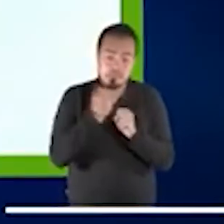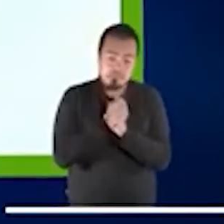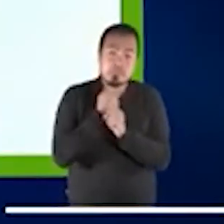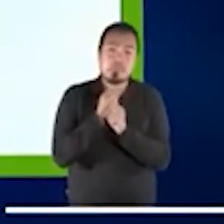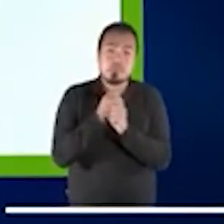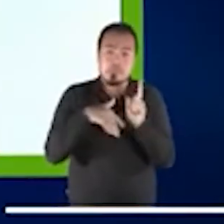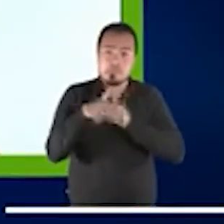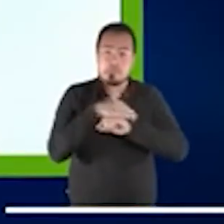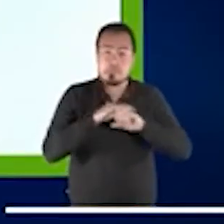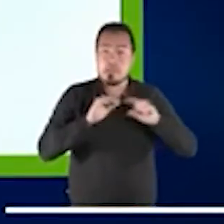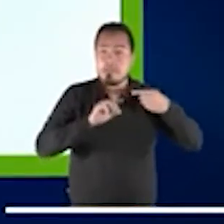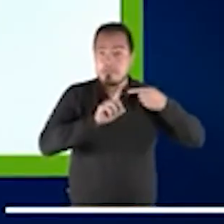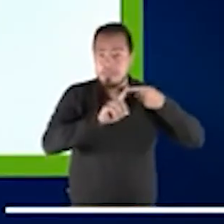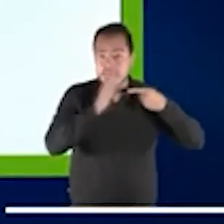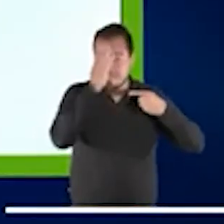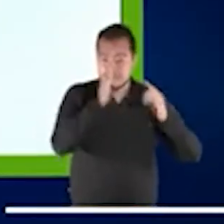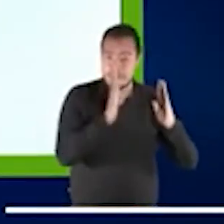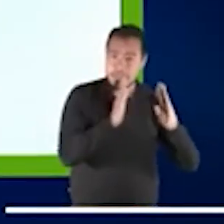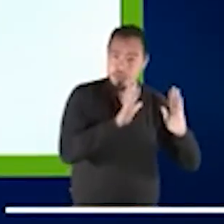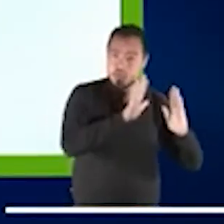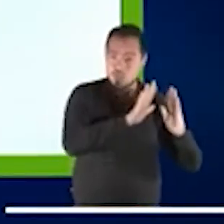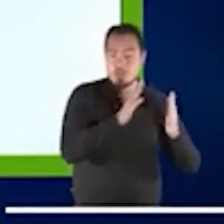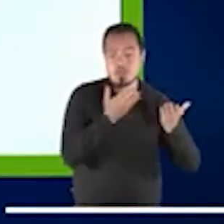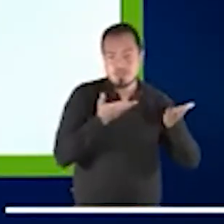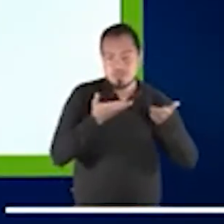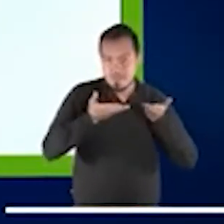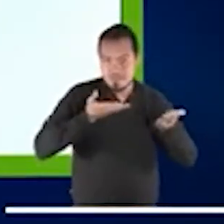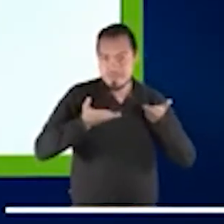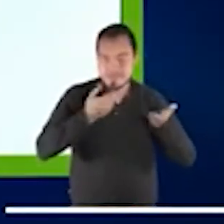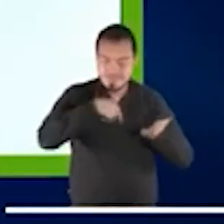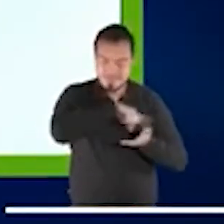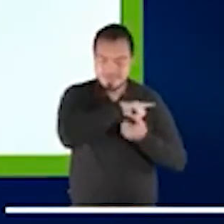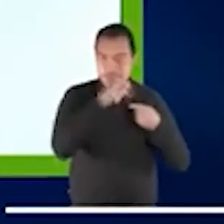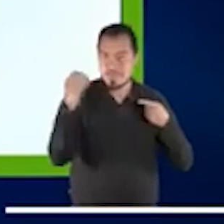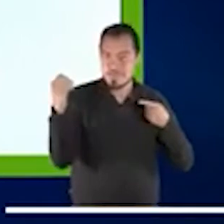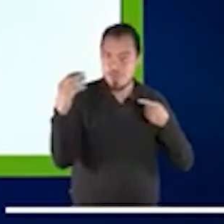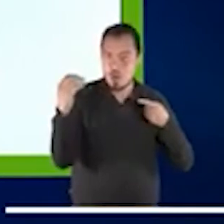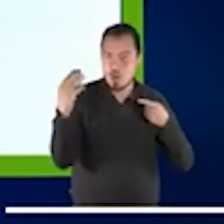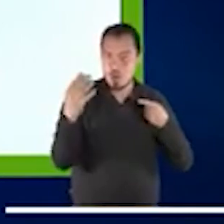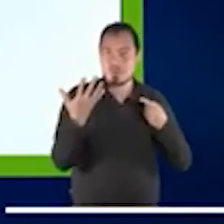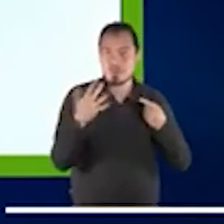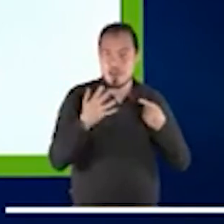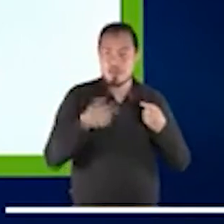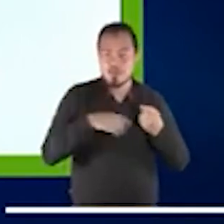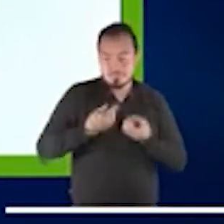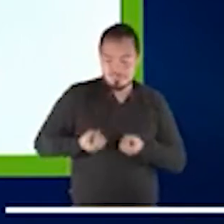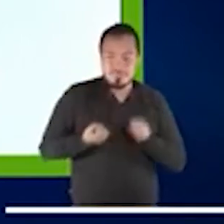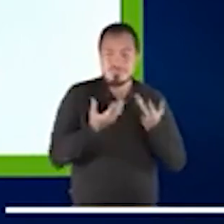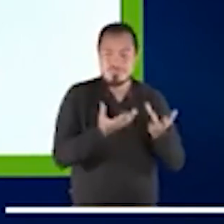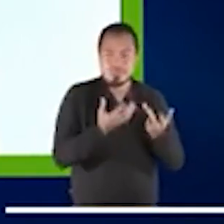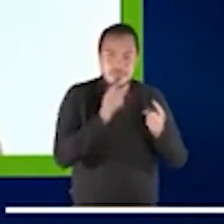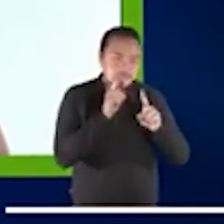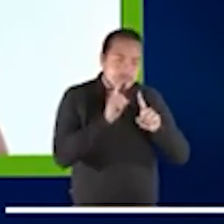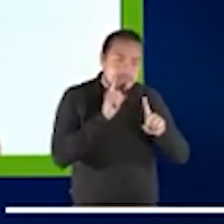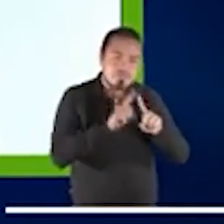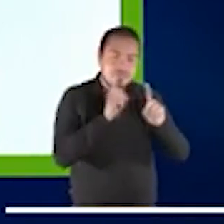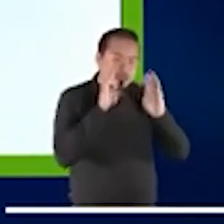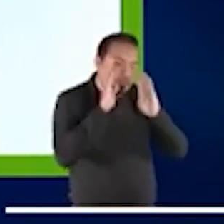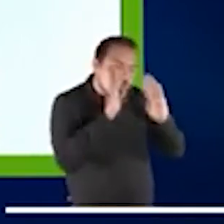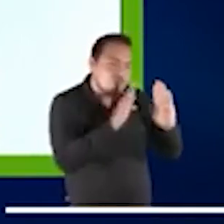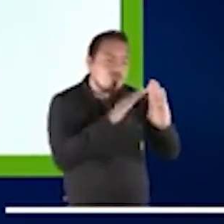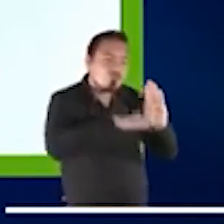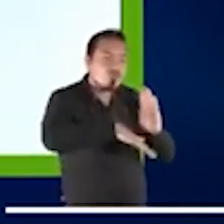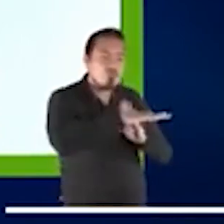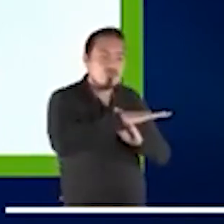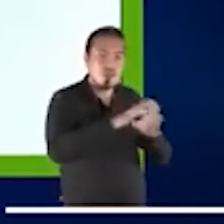parte, el primer servicio que como foro damos a nuestros miembros fue un servicio para escuchar las necesidades de los